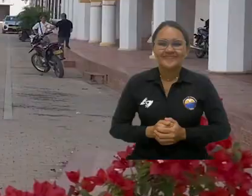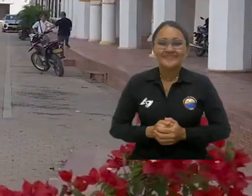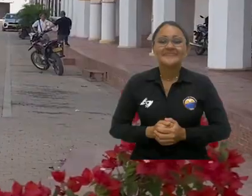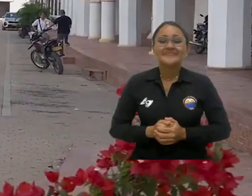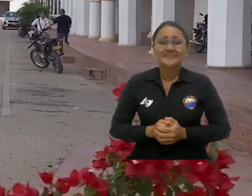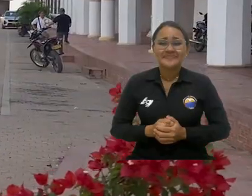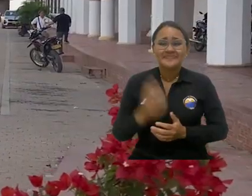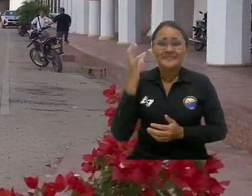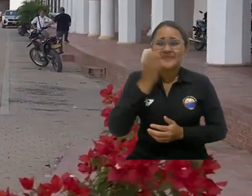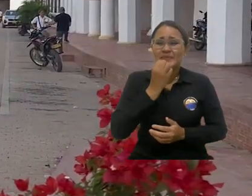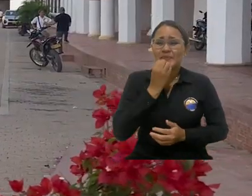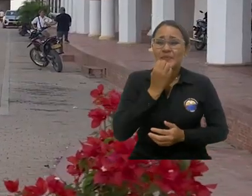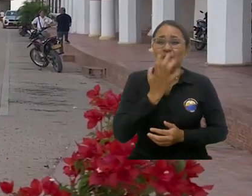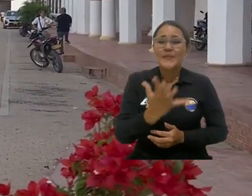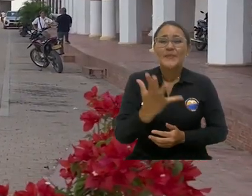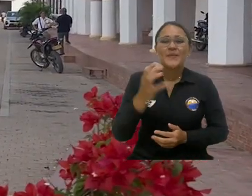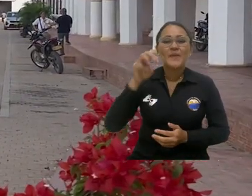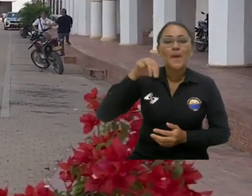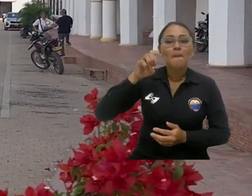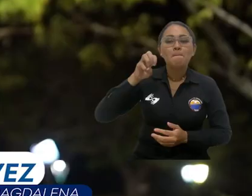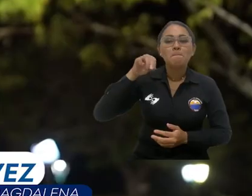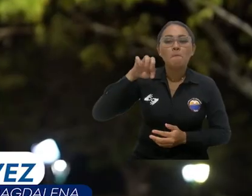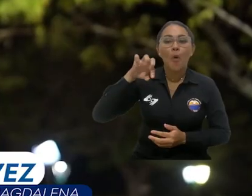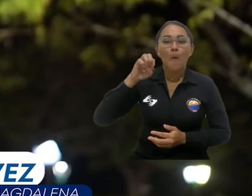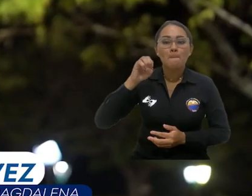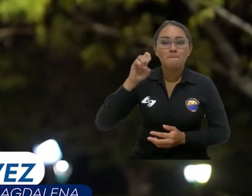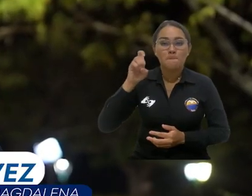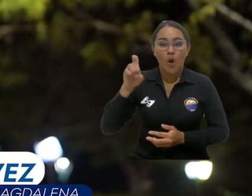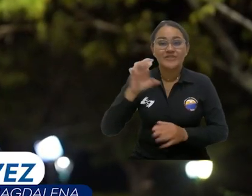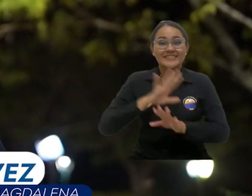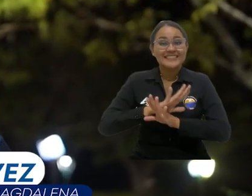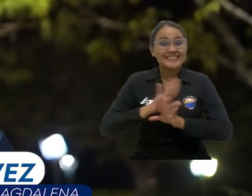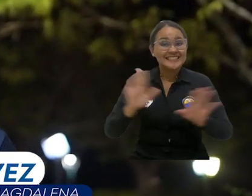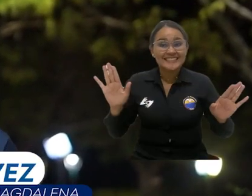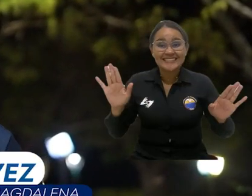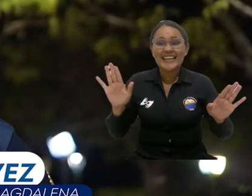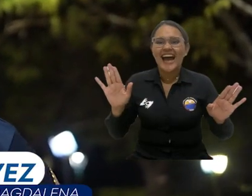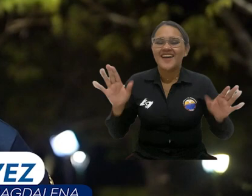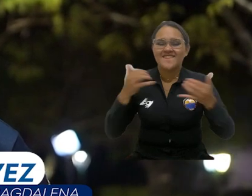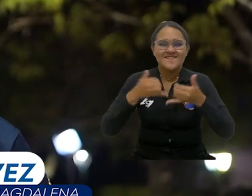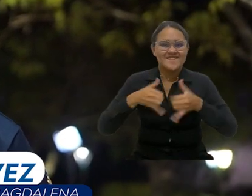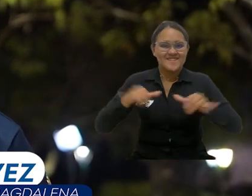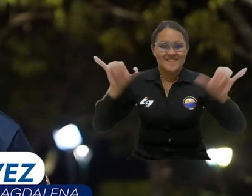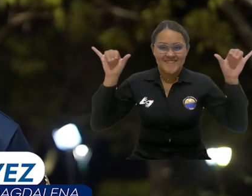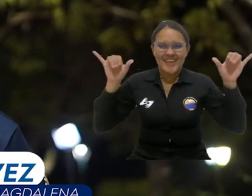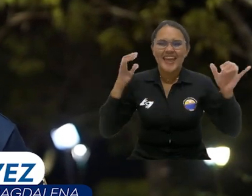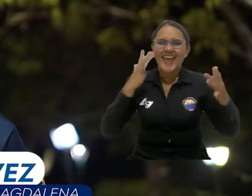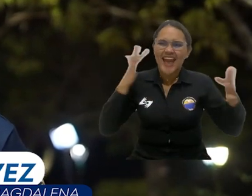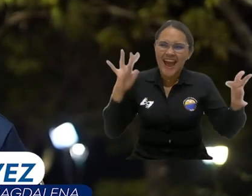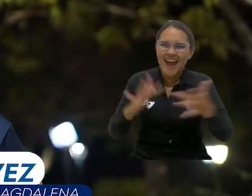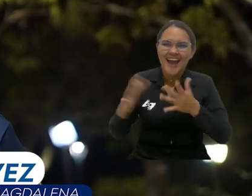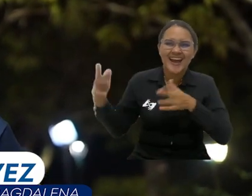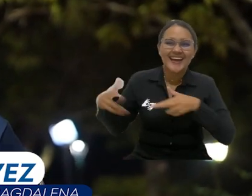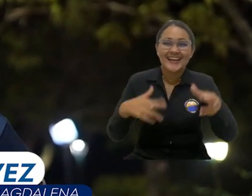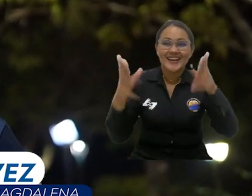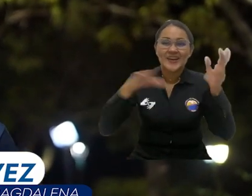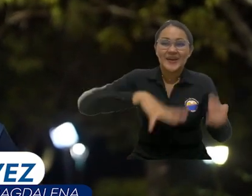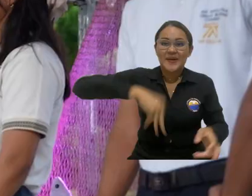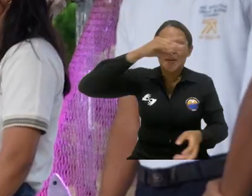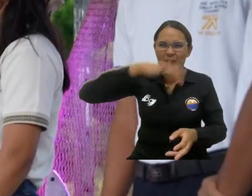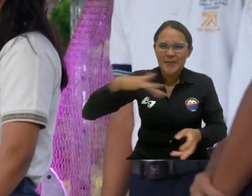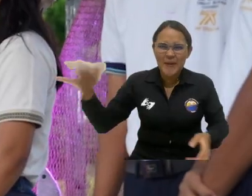...en este hermoso distrito de Mompós hemos venido a dar... ...la clausura, la primera temporada de la cátedra de Río Magdalena... ...a